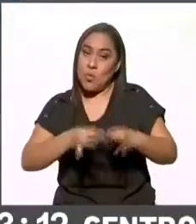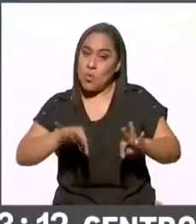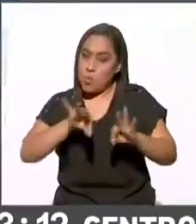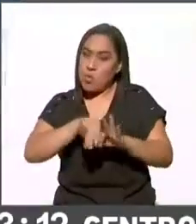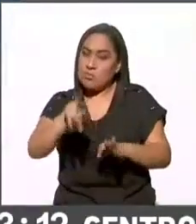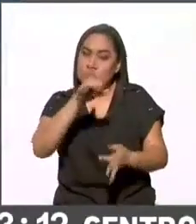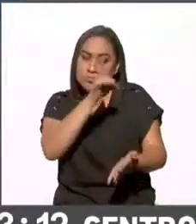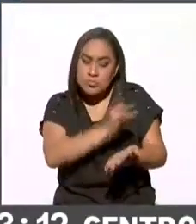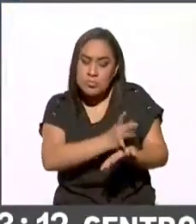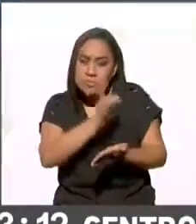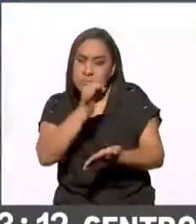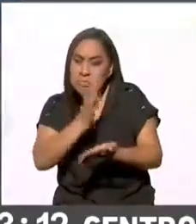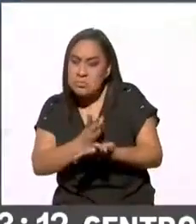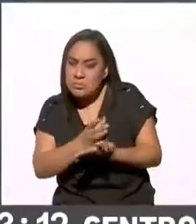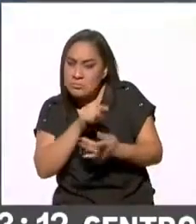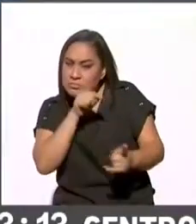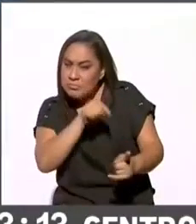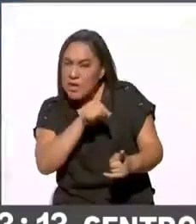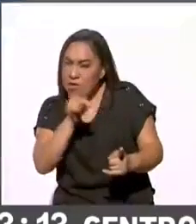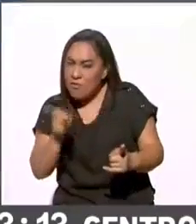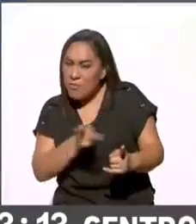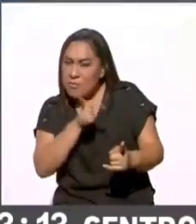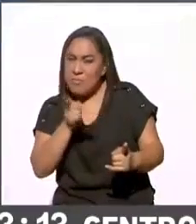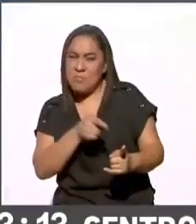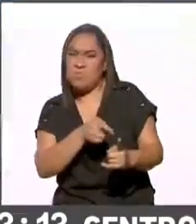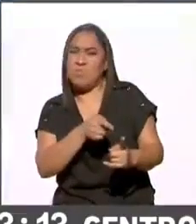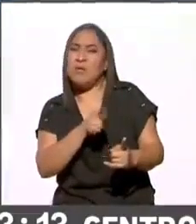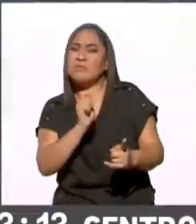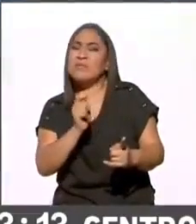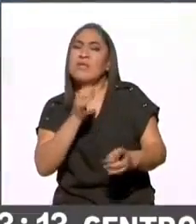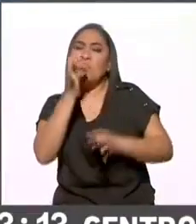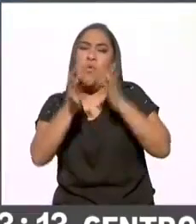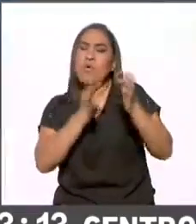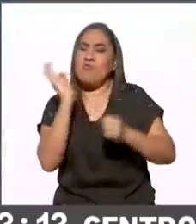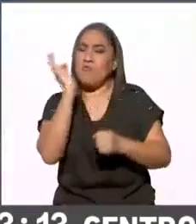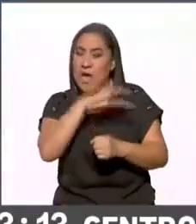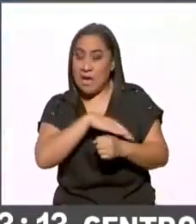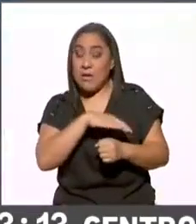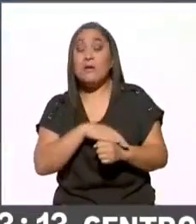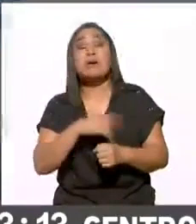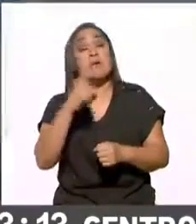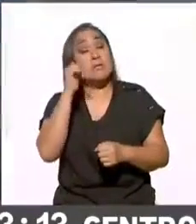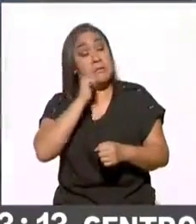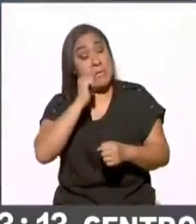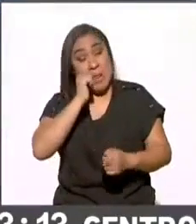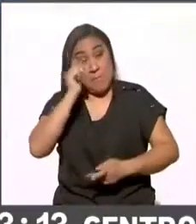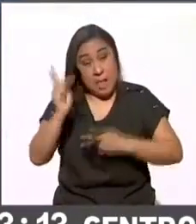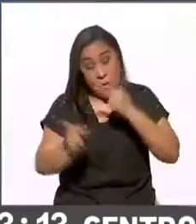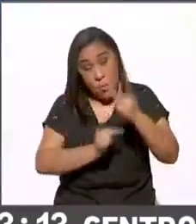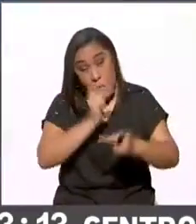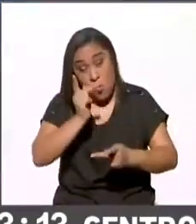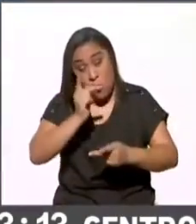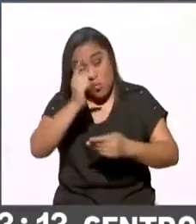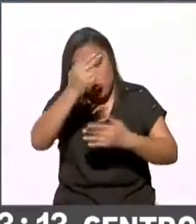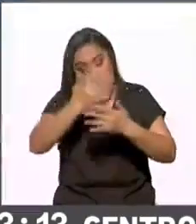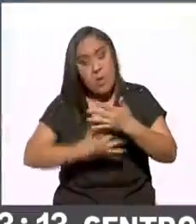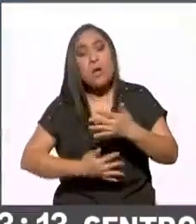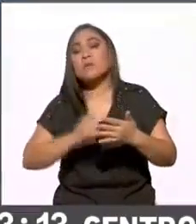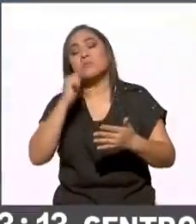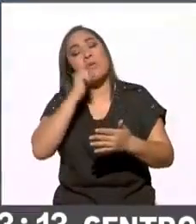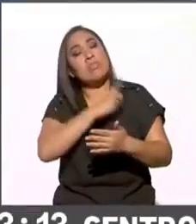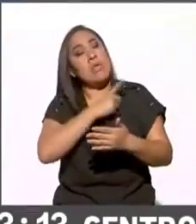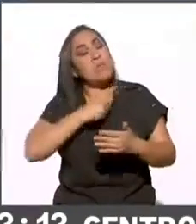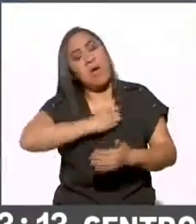reconocer las encuestas falsas, las encuestas de salida. Todas las encuestas deben tener, primero, una metodología.